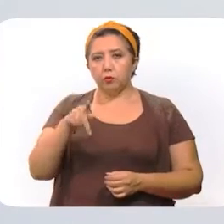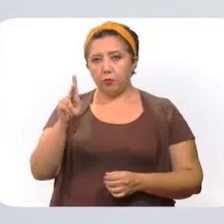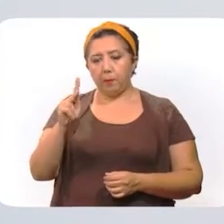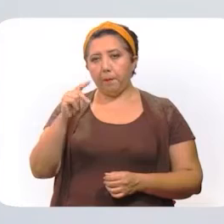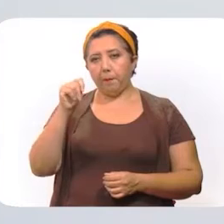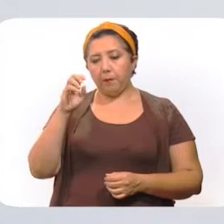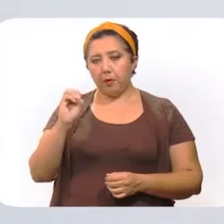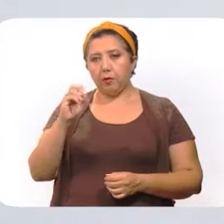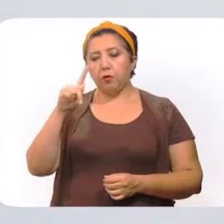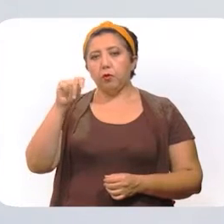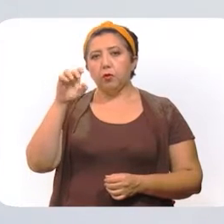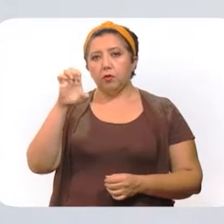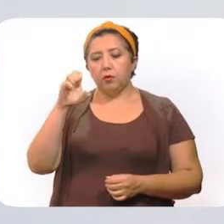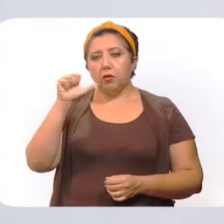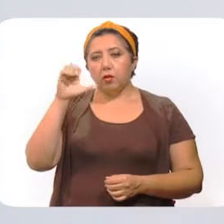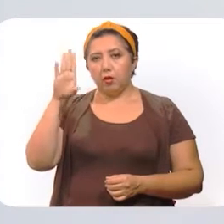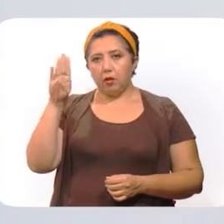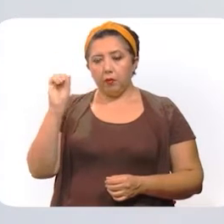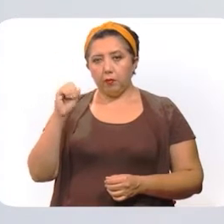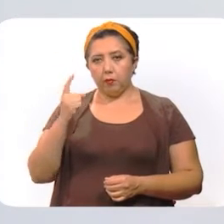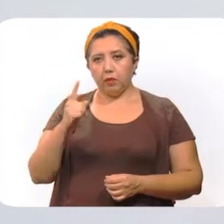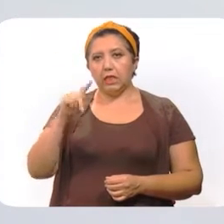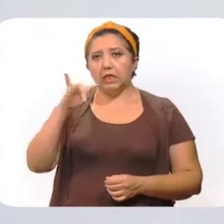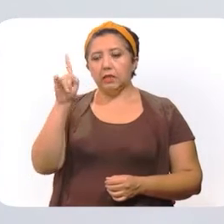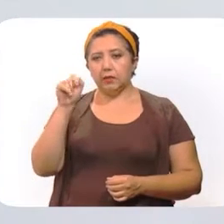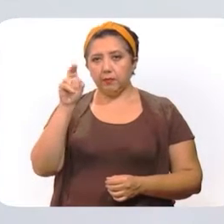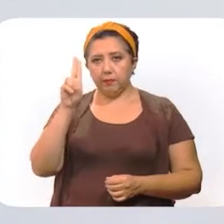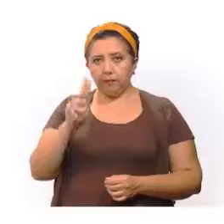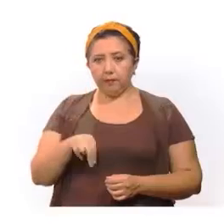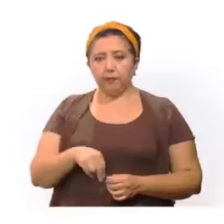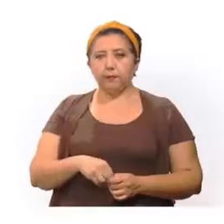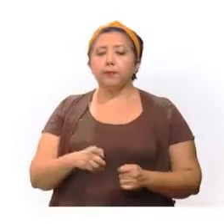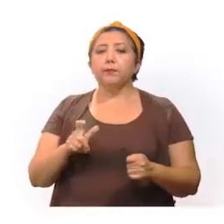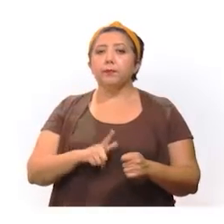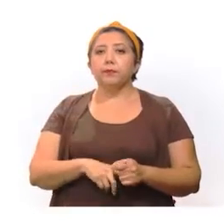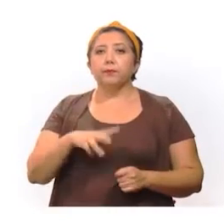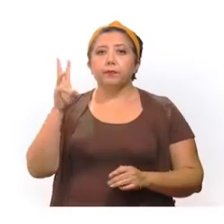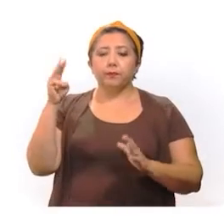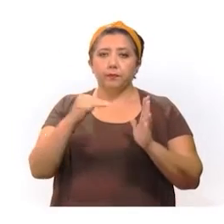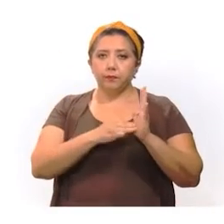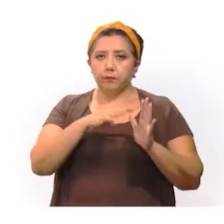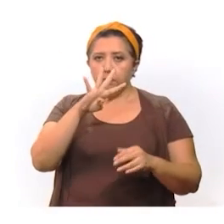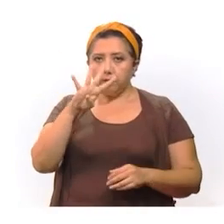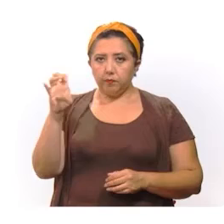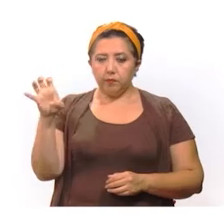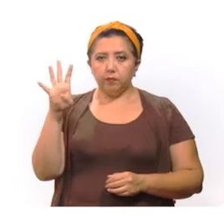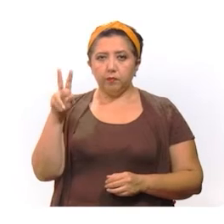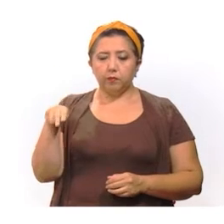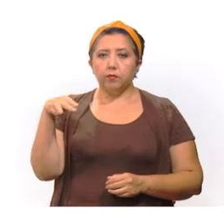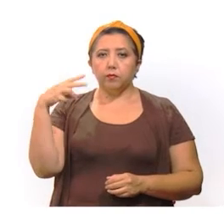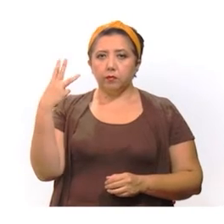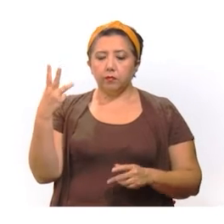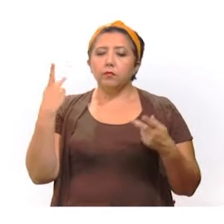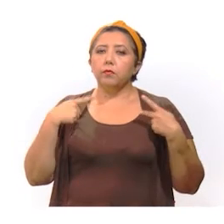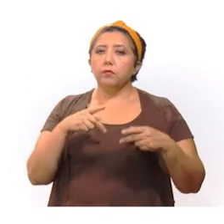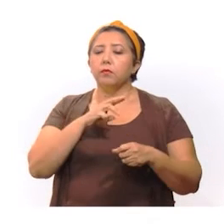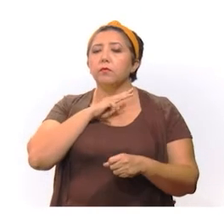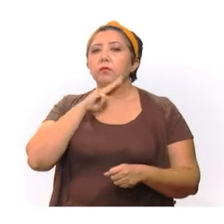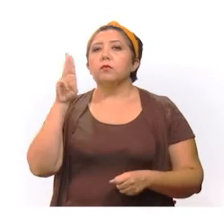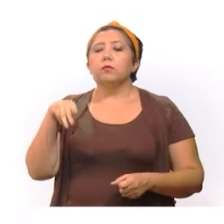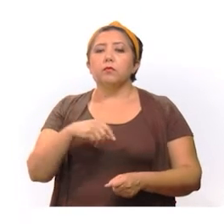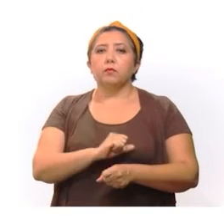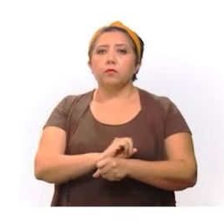Euscuscap, una en Peto, una en Teabo, una en Ticul y una en Ticimín. En total son 3,483 las personas